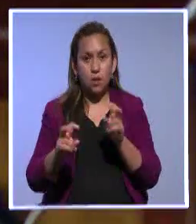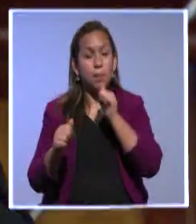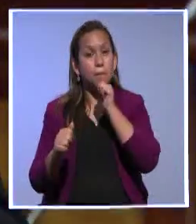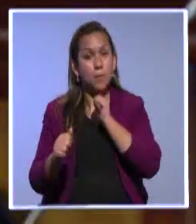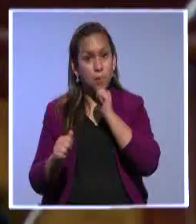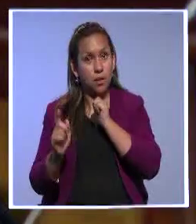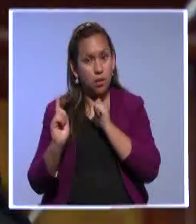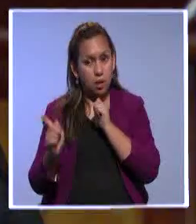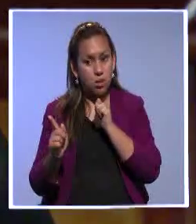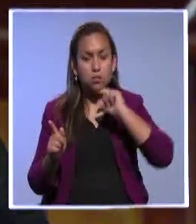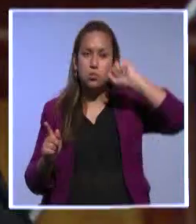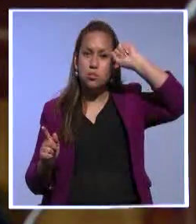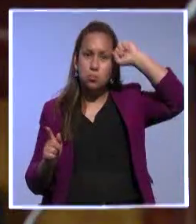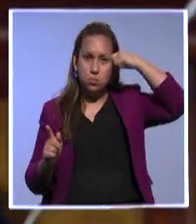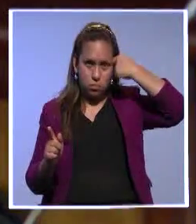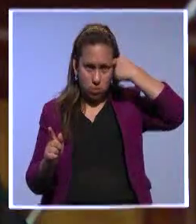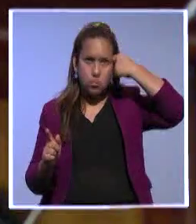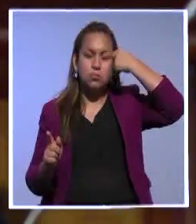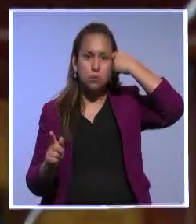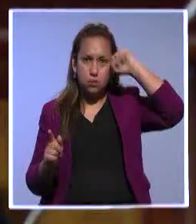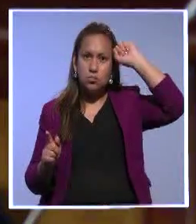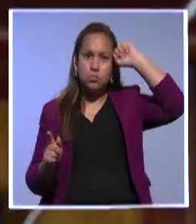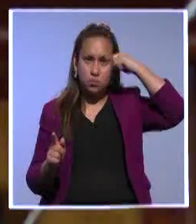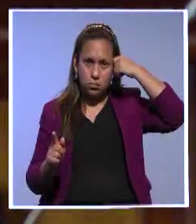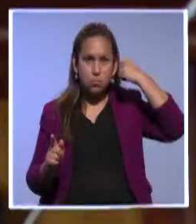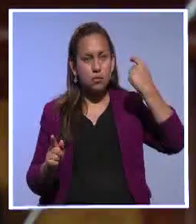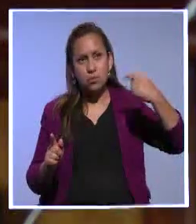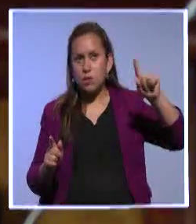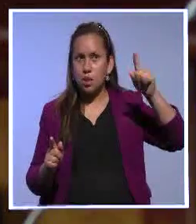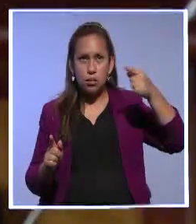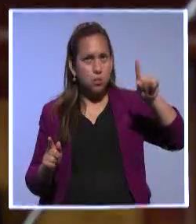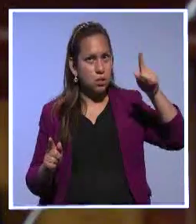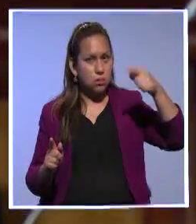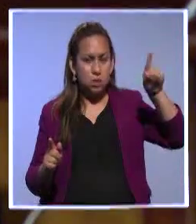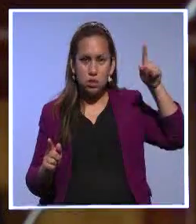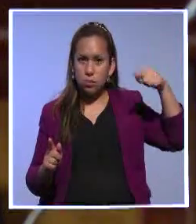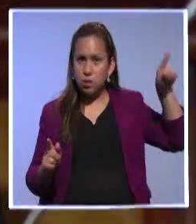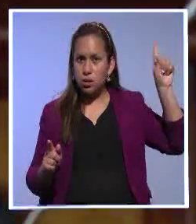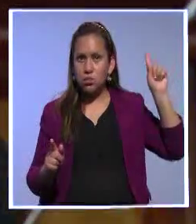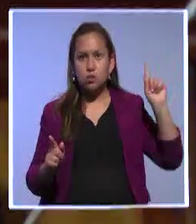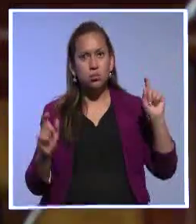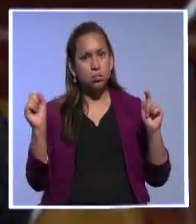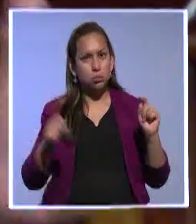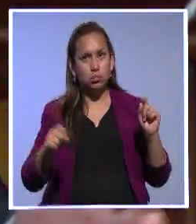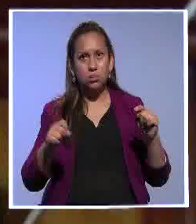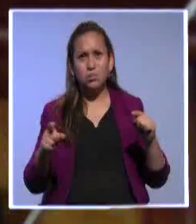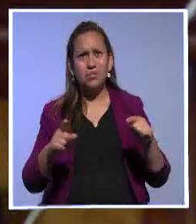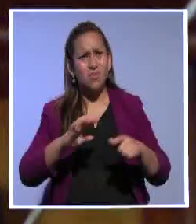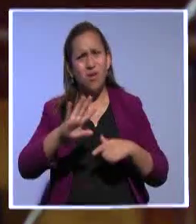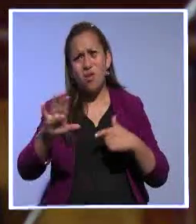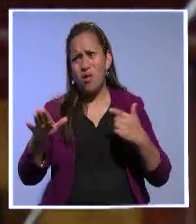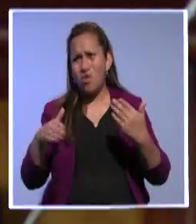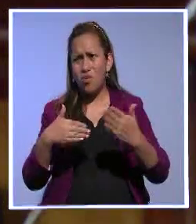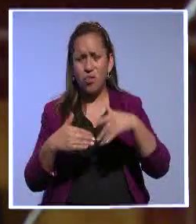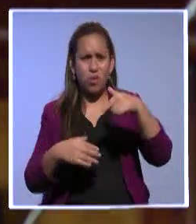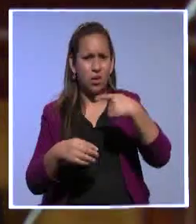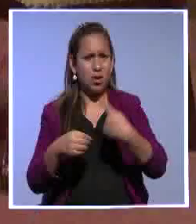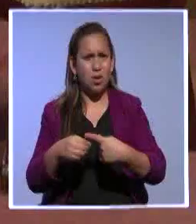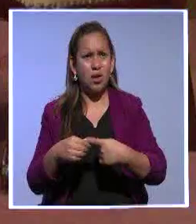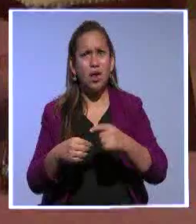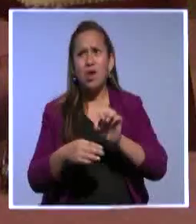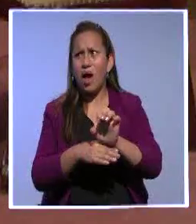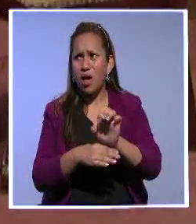que hay que acordarse, repito, de los miles de afectados en la crisis económica que están por todas partes en el Ecuador. Correcto.